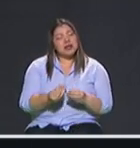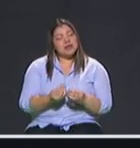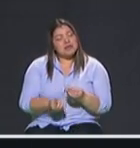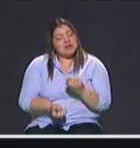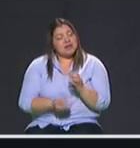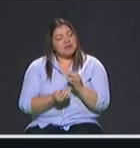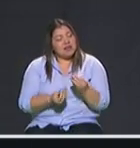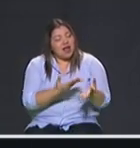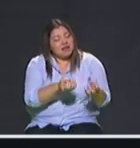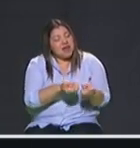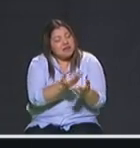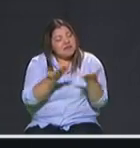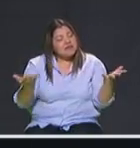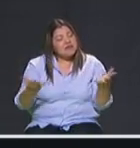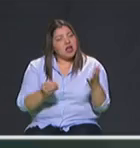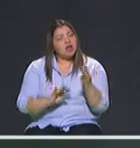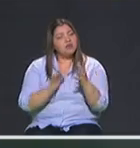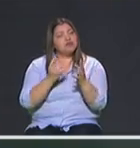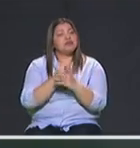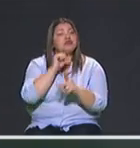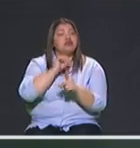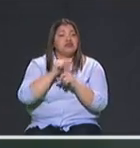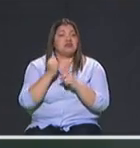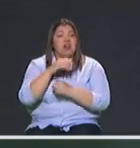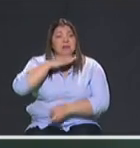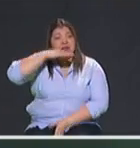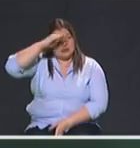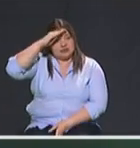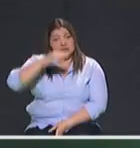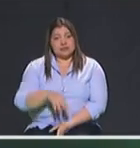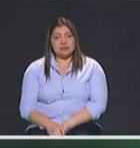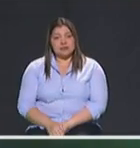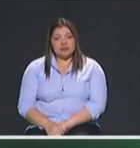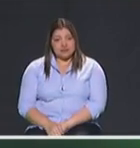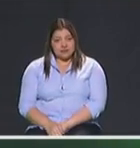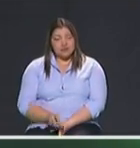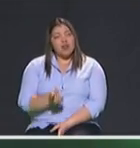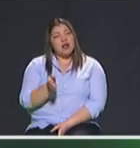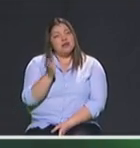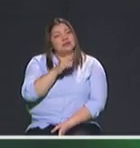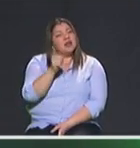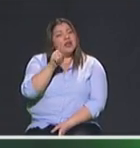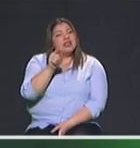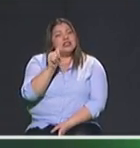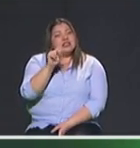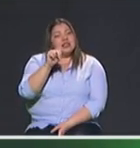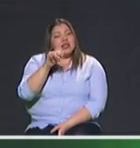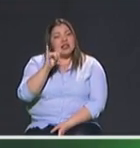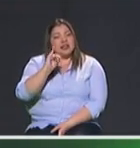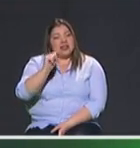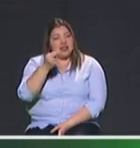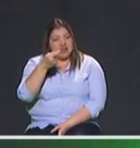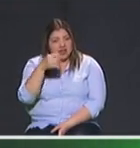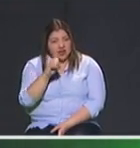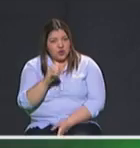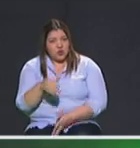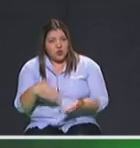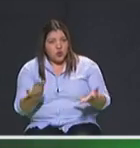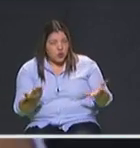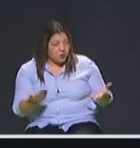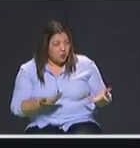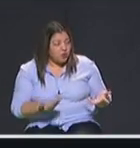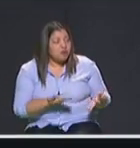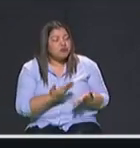favorecen este tipo de actuaciones e intervenirlas Candidato Santiago Gómez ¿cómo va a combatir el fleteo y toda clase de hurtos en la ciudad?